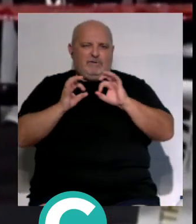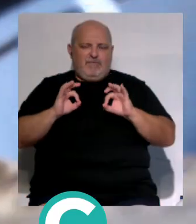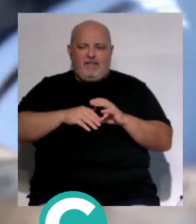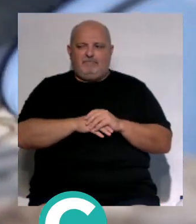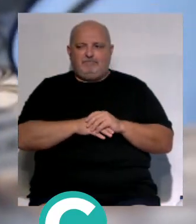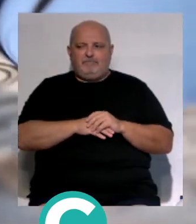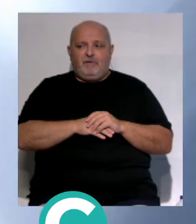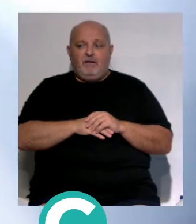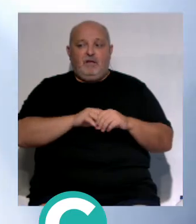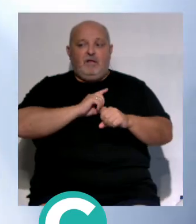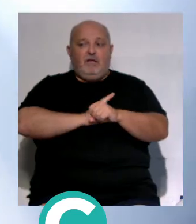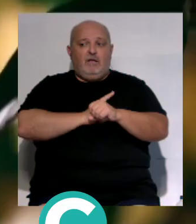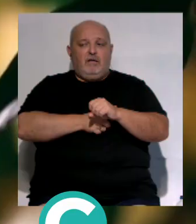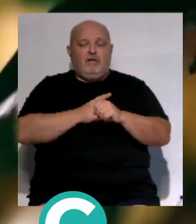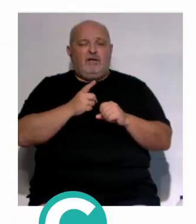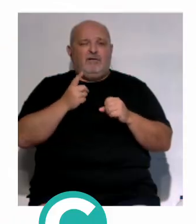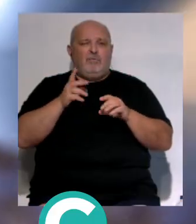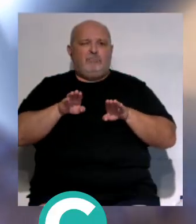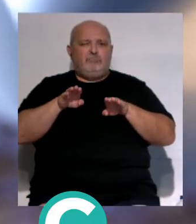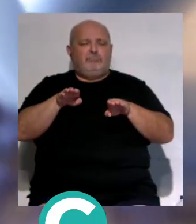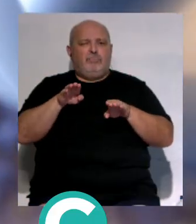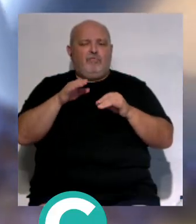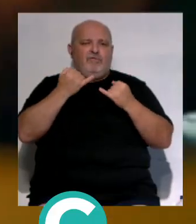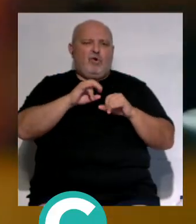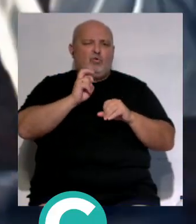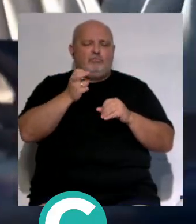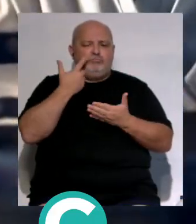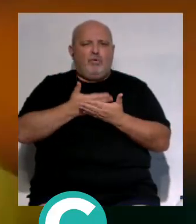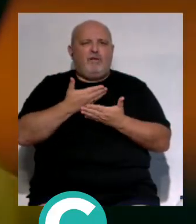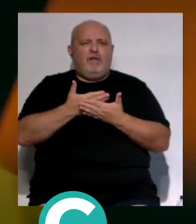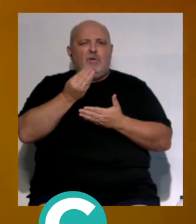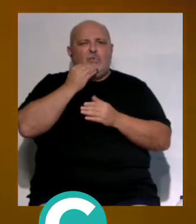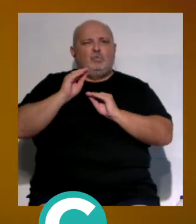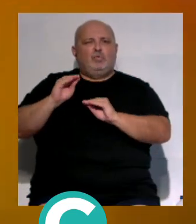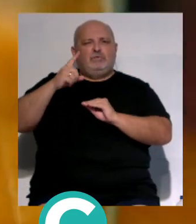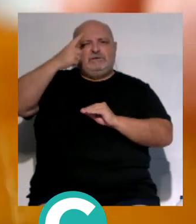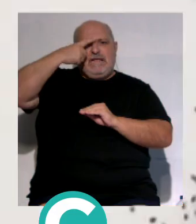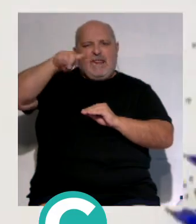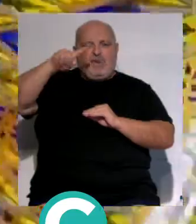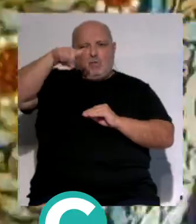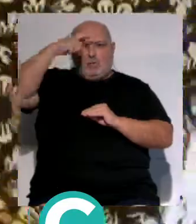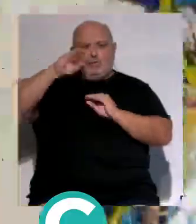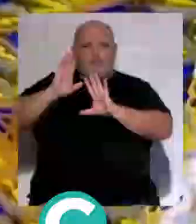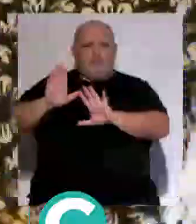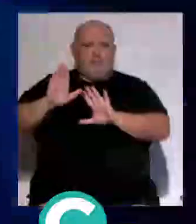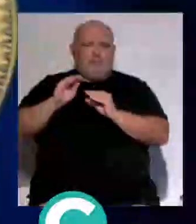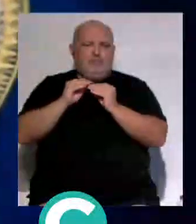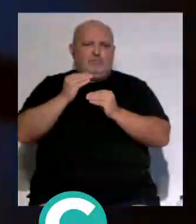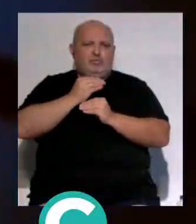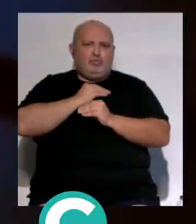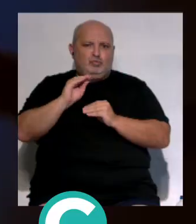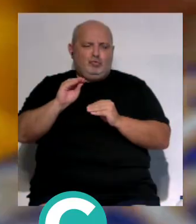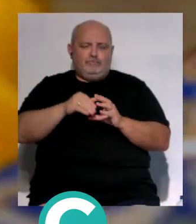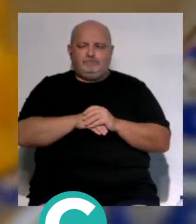además de lo deportivo se celebra en paralelo un festival donde se podrá disfrutar de la comida tradicional la cultura y la artesanía propia